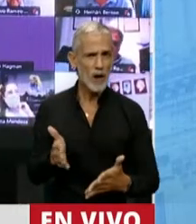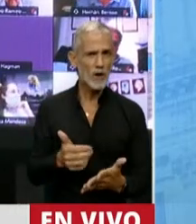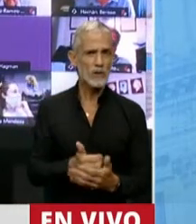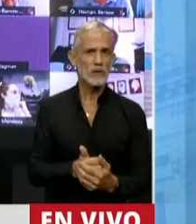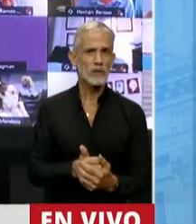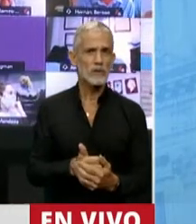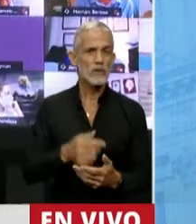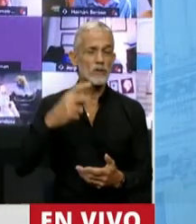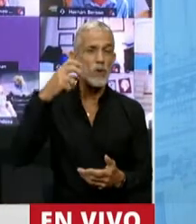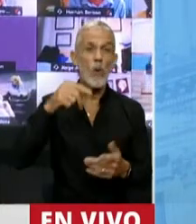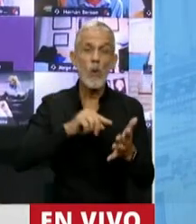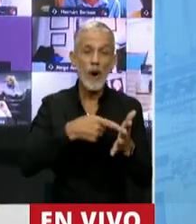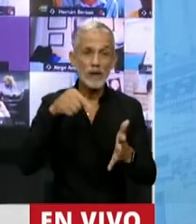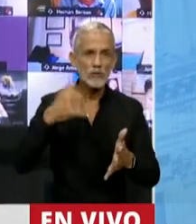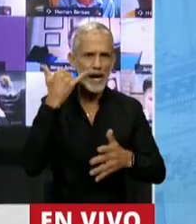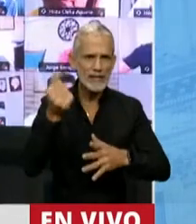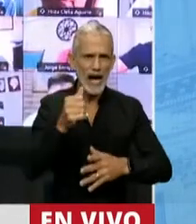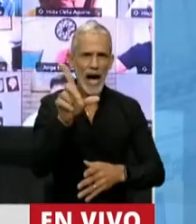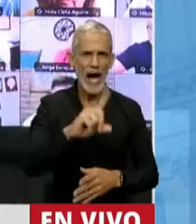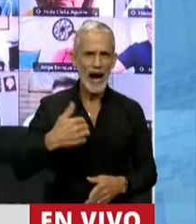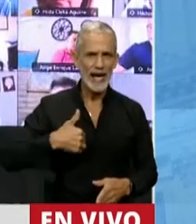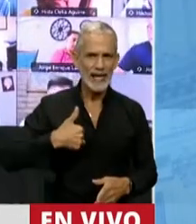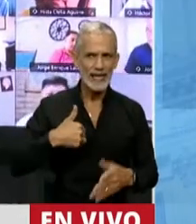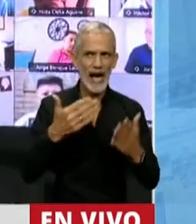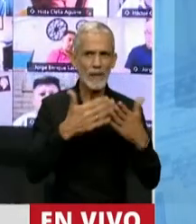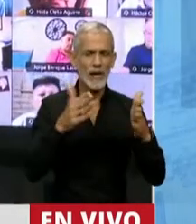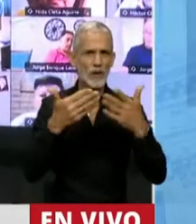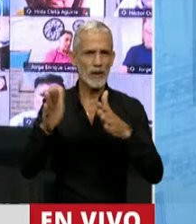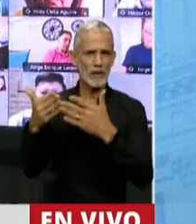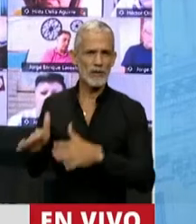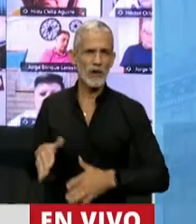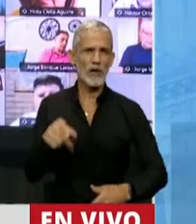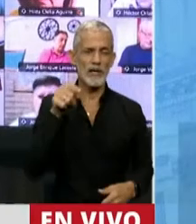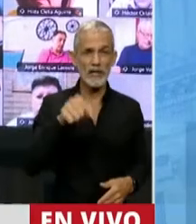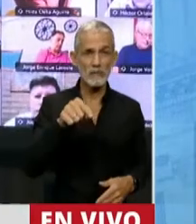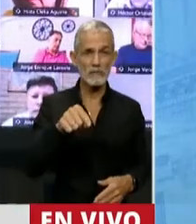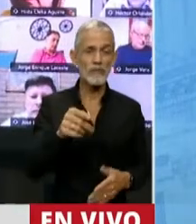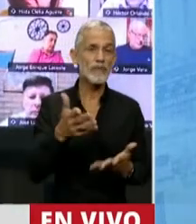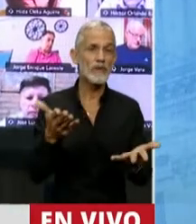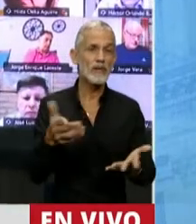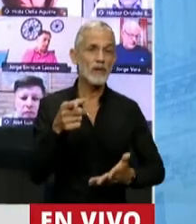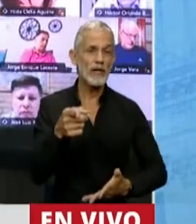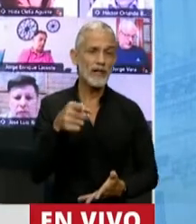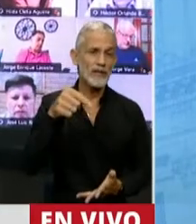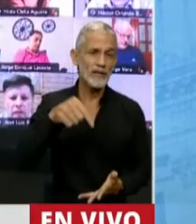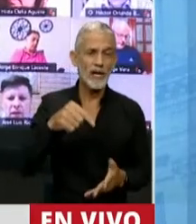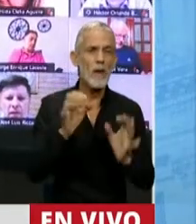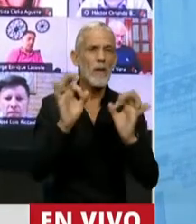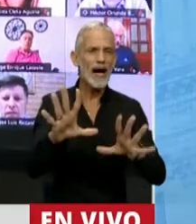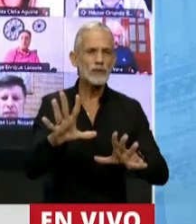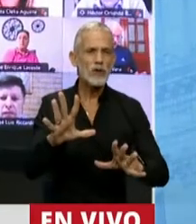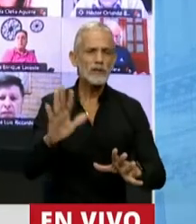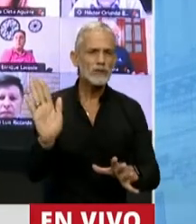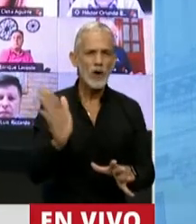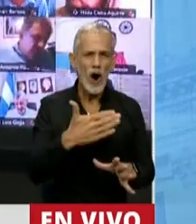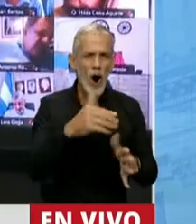la ciudad de Buenos Aires ha abierto, el país ha abierto, ya se están proyectando vacaciones en todas partes